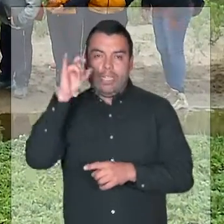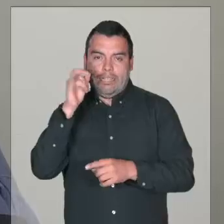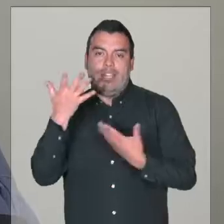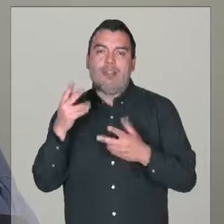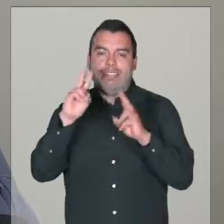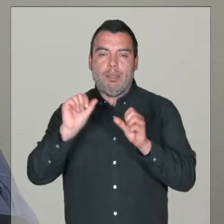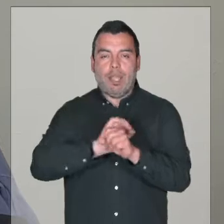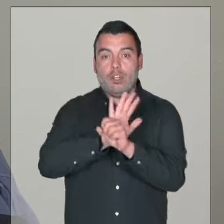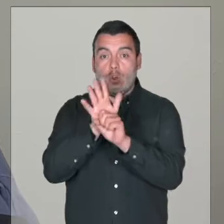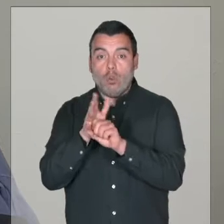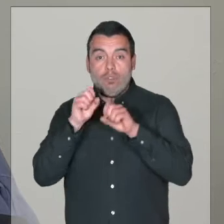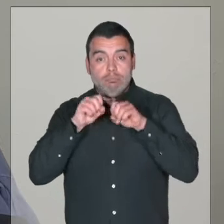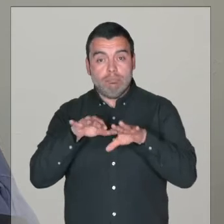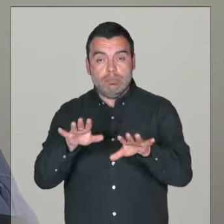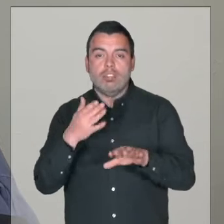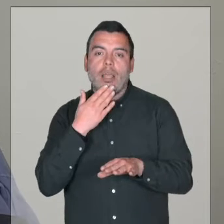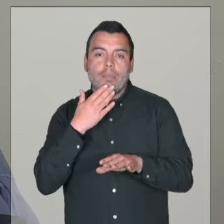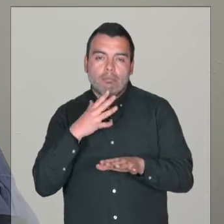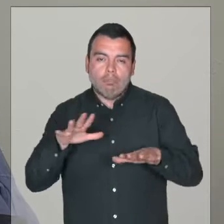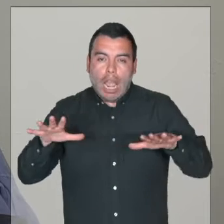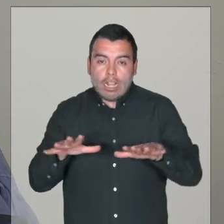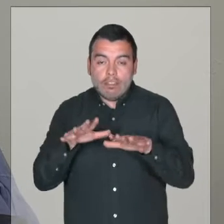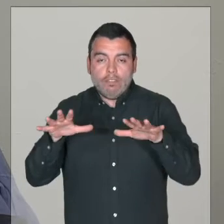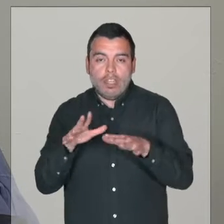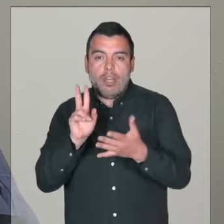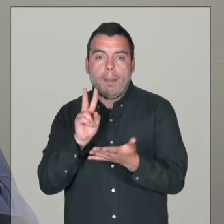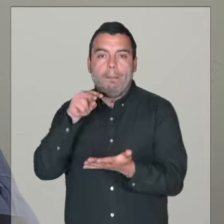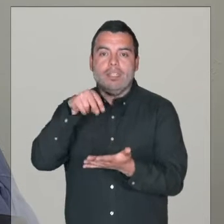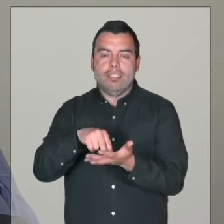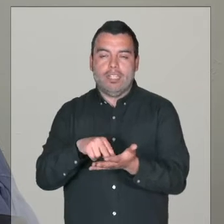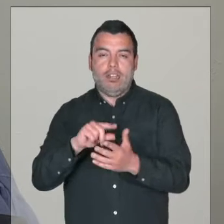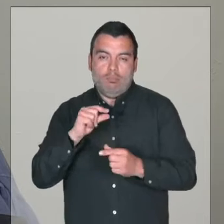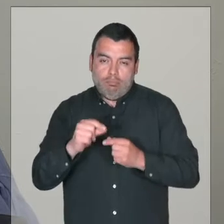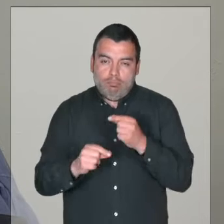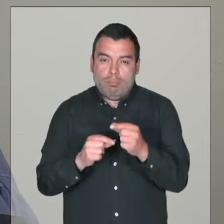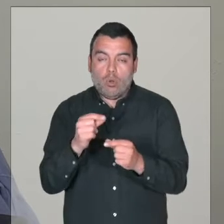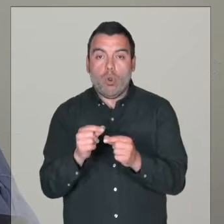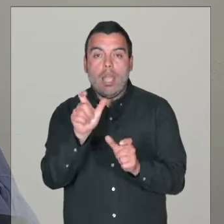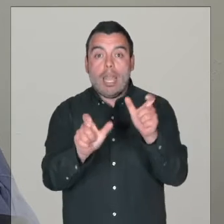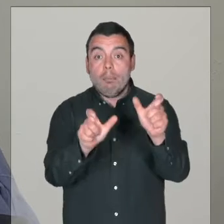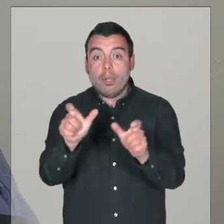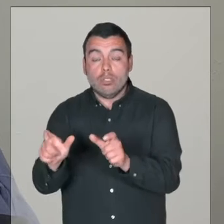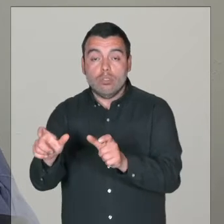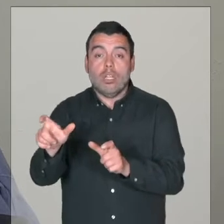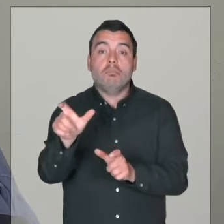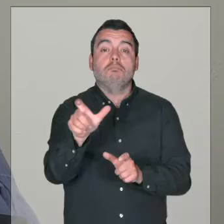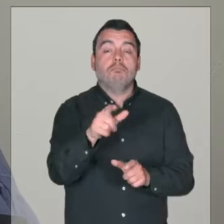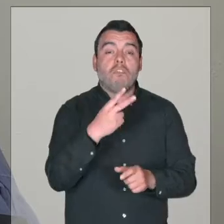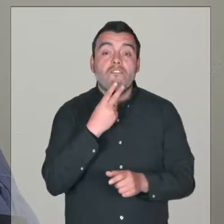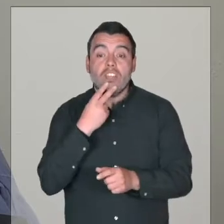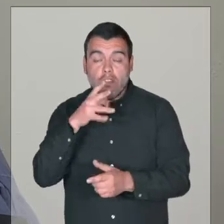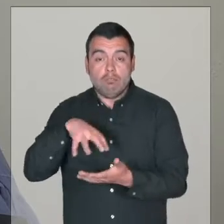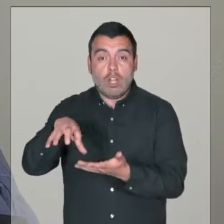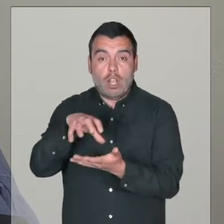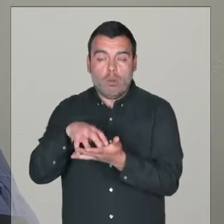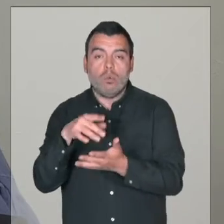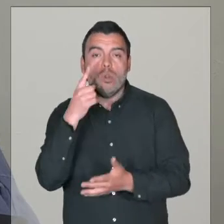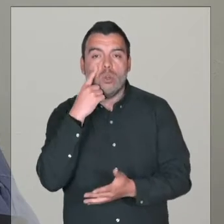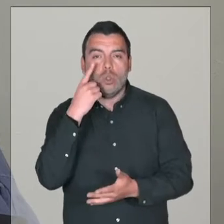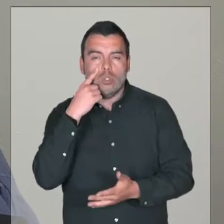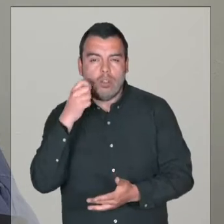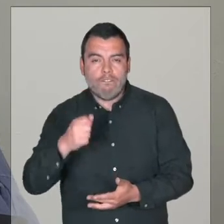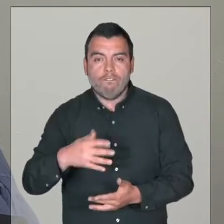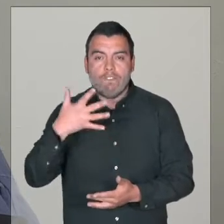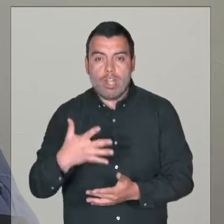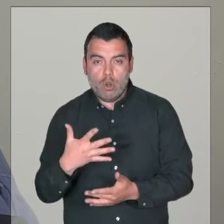pandemia, y de a poco retomando las actividades presenciales, de manera tal de que la persona, nuestra comunidad vaya conociendo el